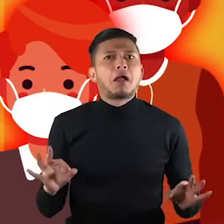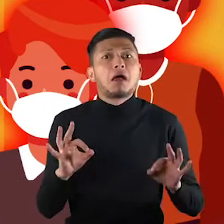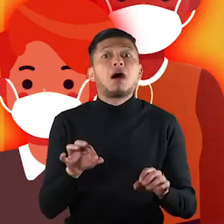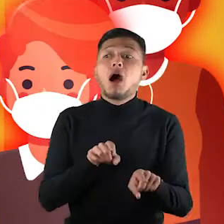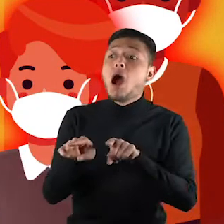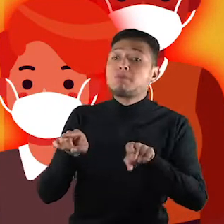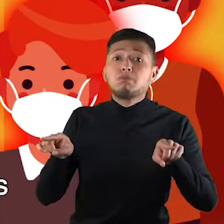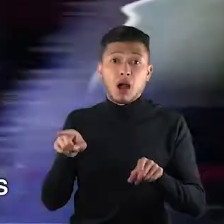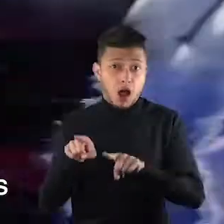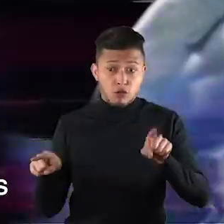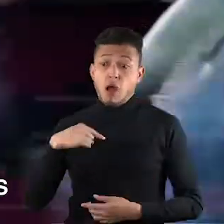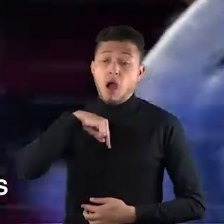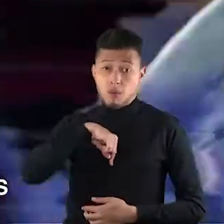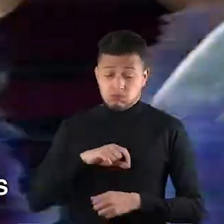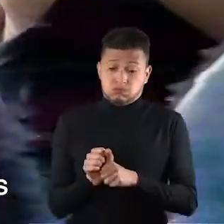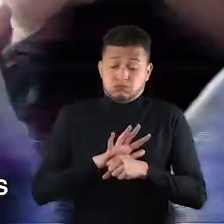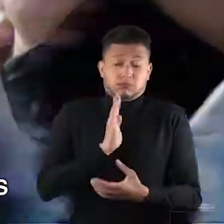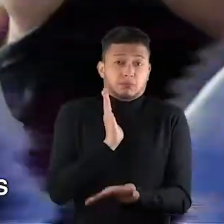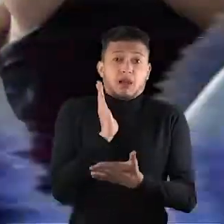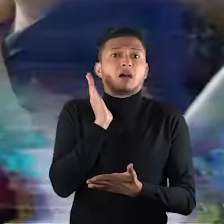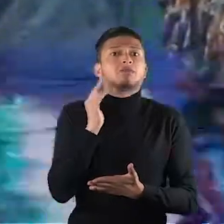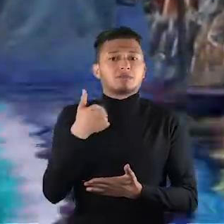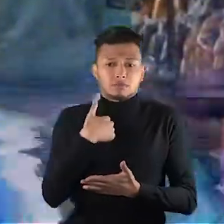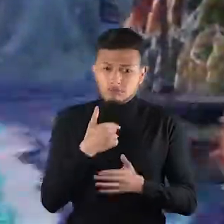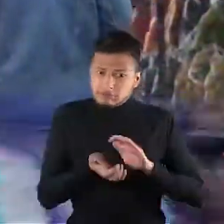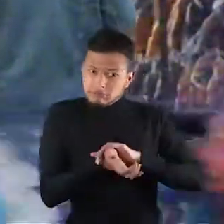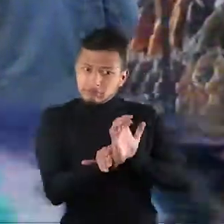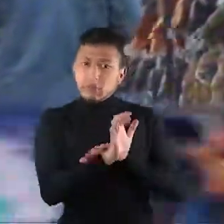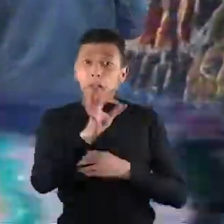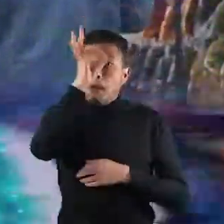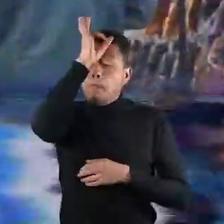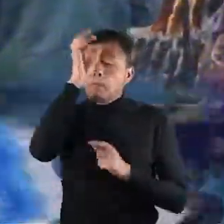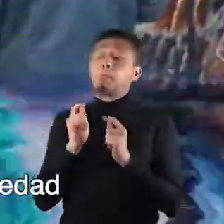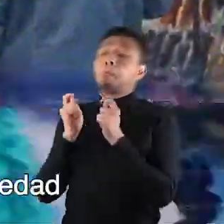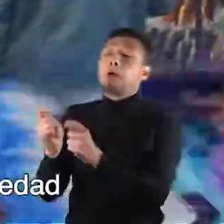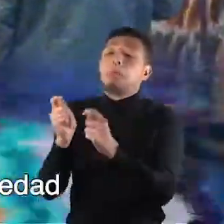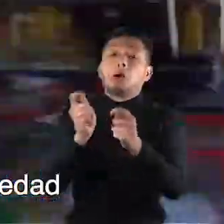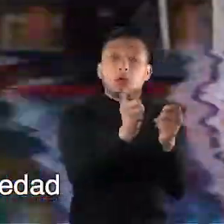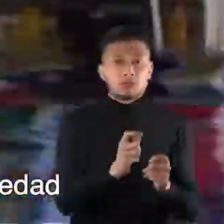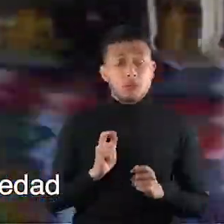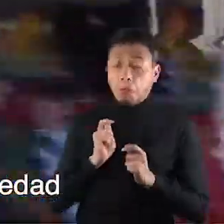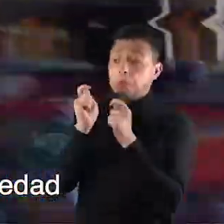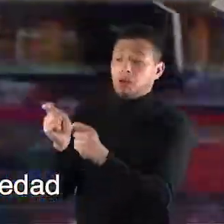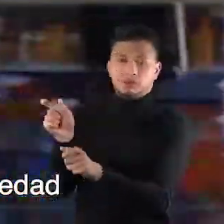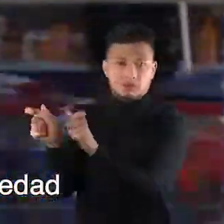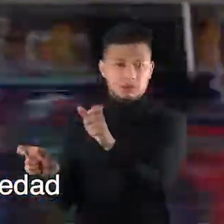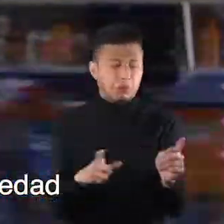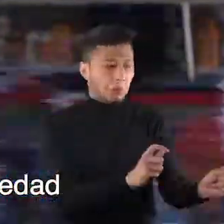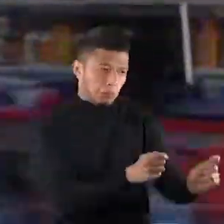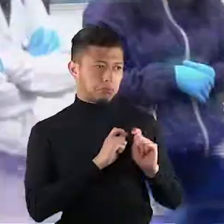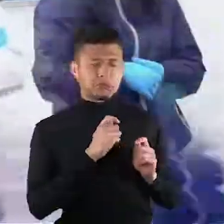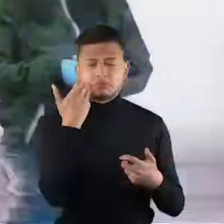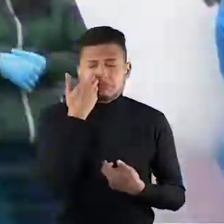podría tener coronavirus y de no adoptar las medidas preventivas contagiaría a muchos sin saberlo. Tal vez a personas para las que esta